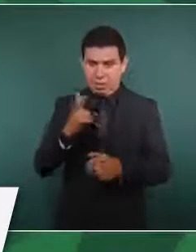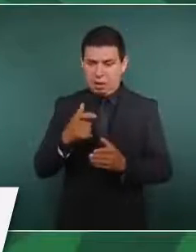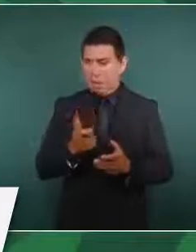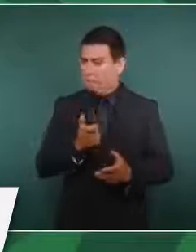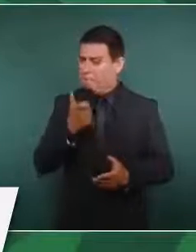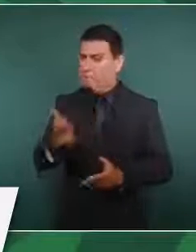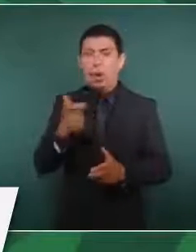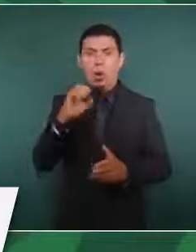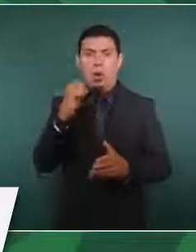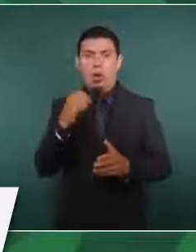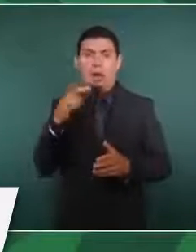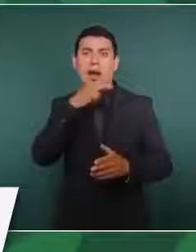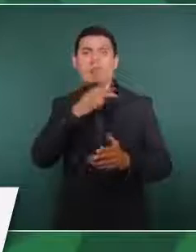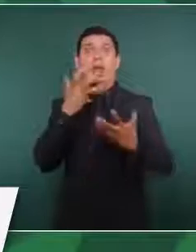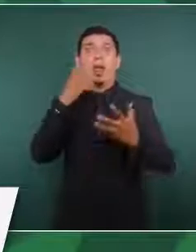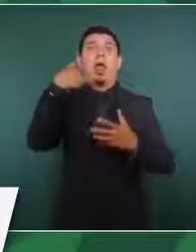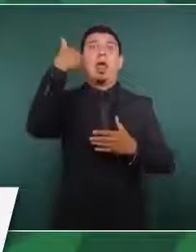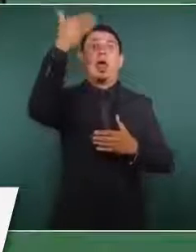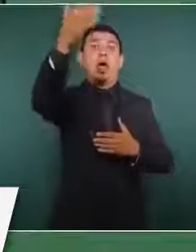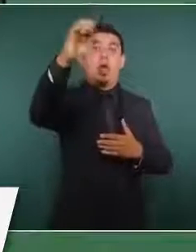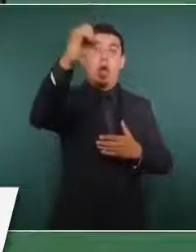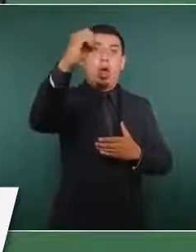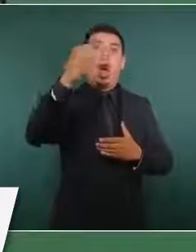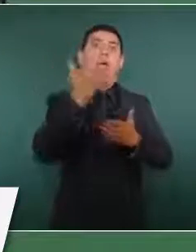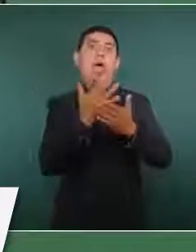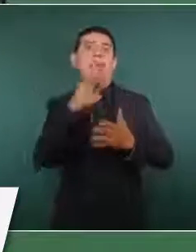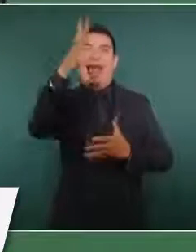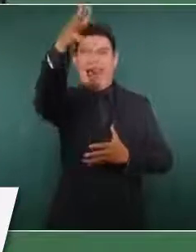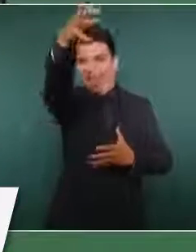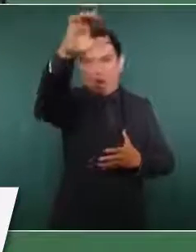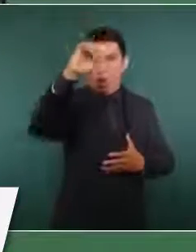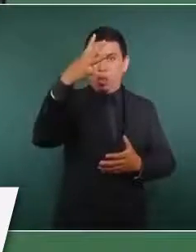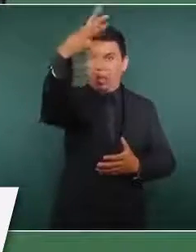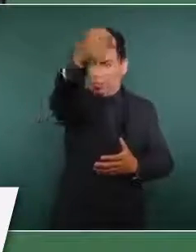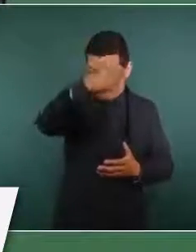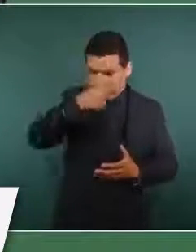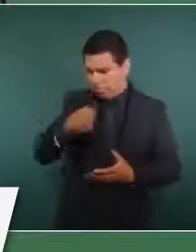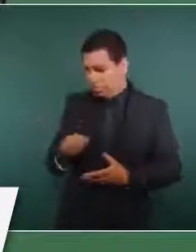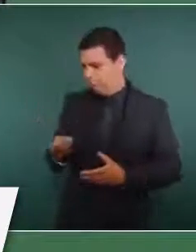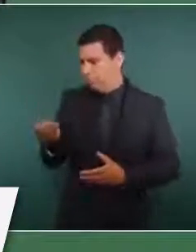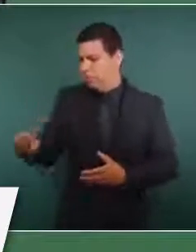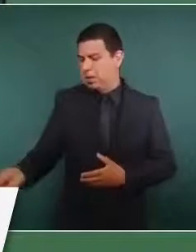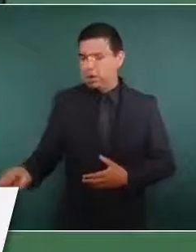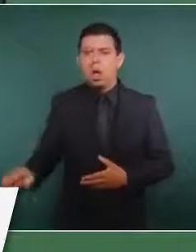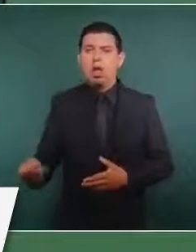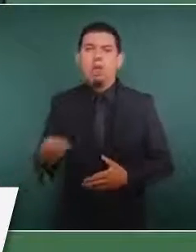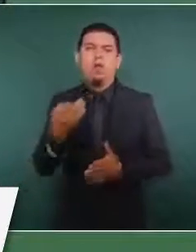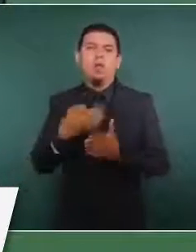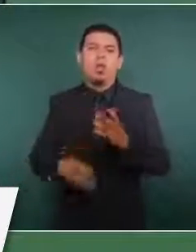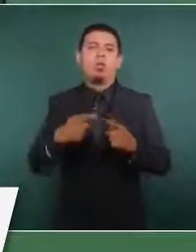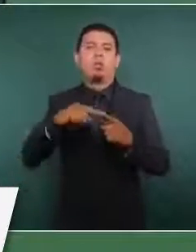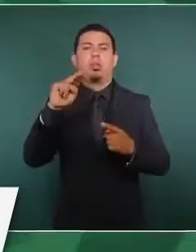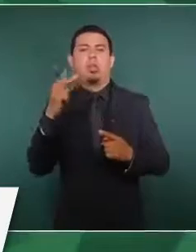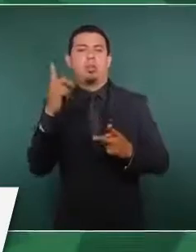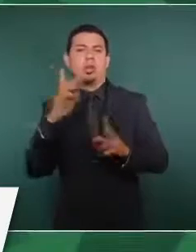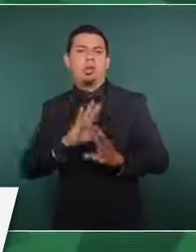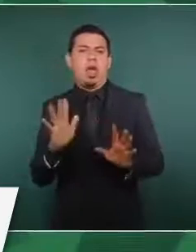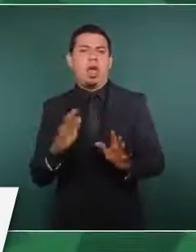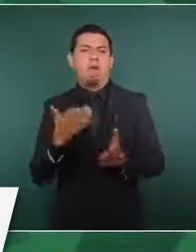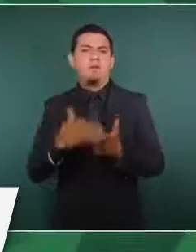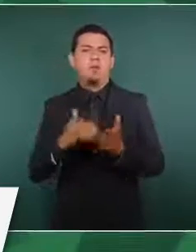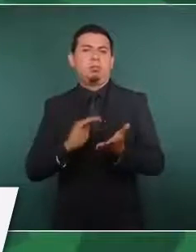entrega adelantado hasta octubre, nada más nos va a quedar noviembre noviembre y diciembre.